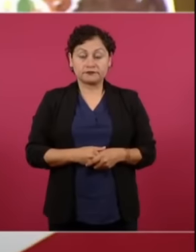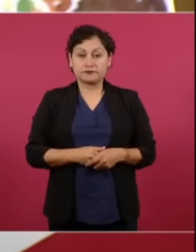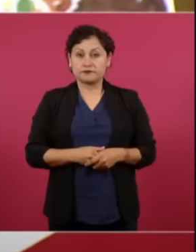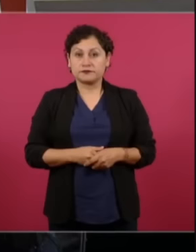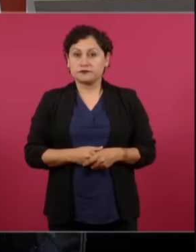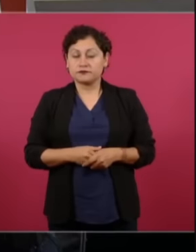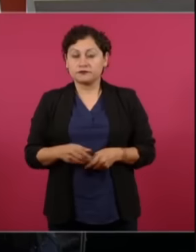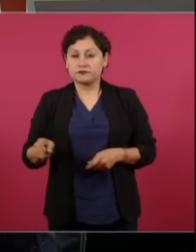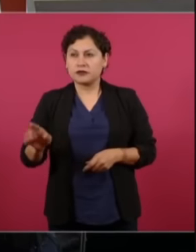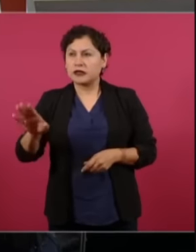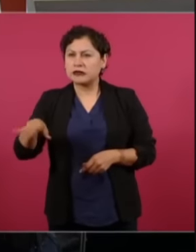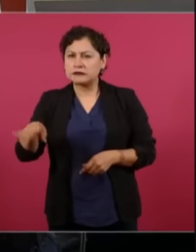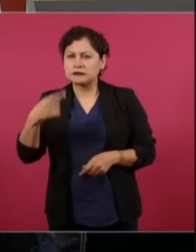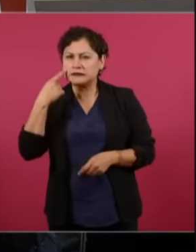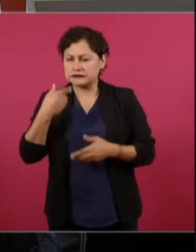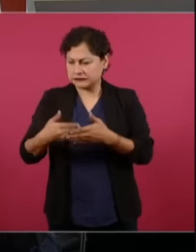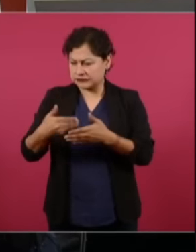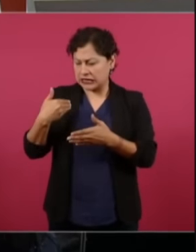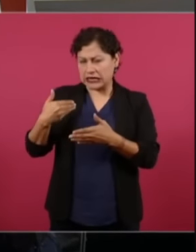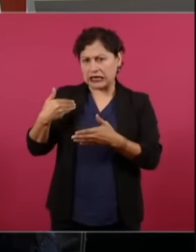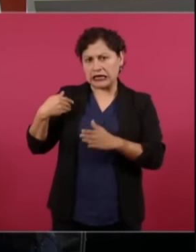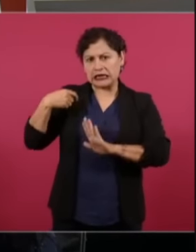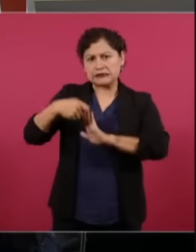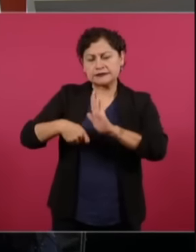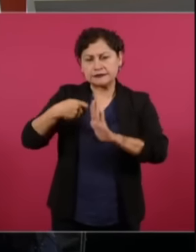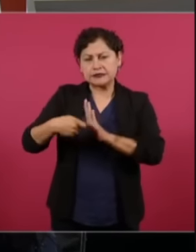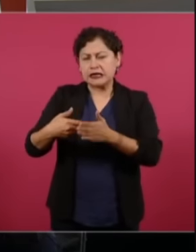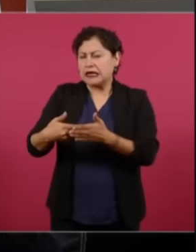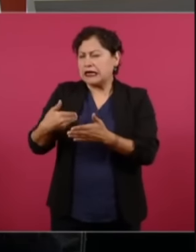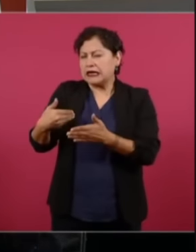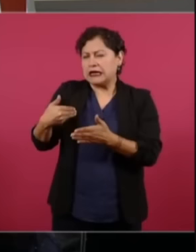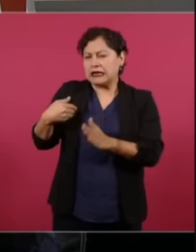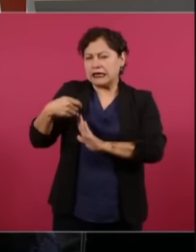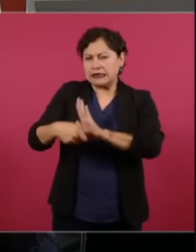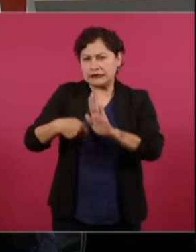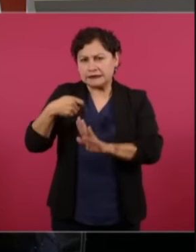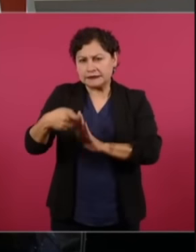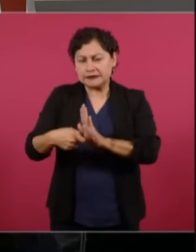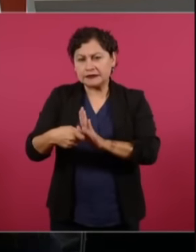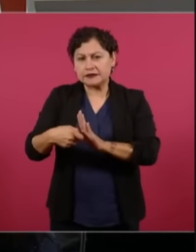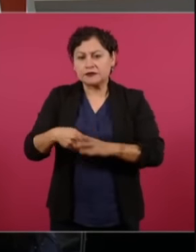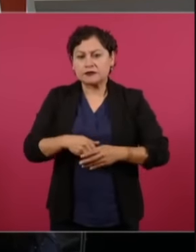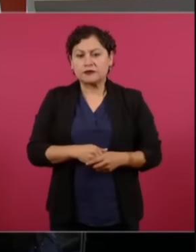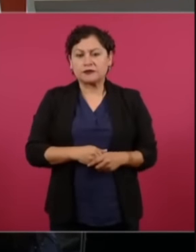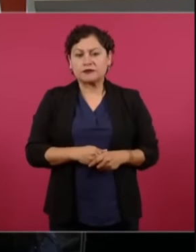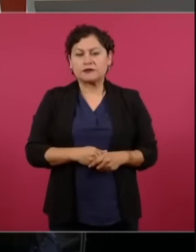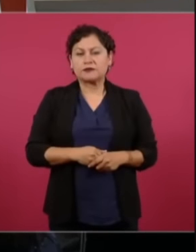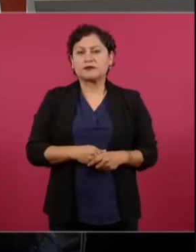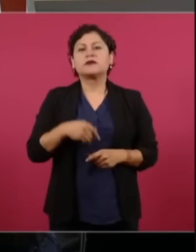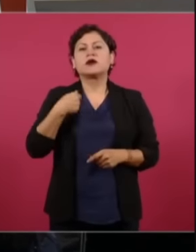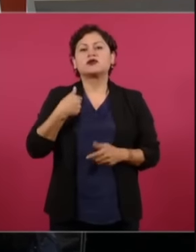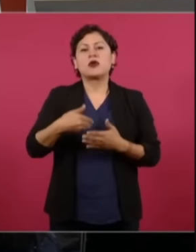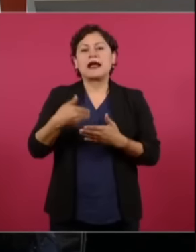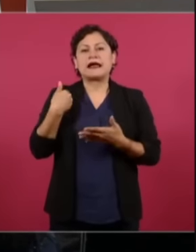no puede empezar antes un poquito antes cuando voy al tema